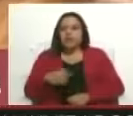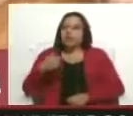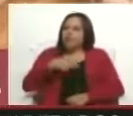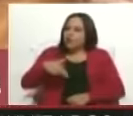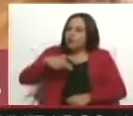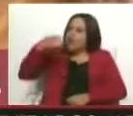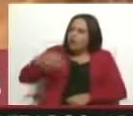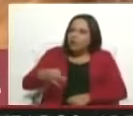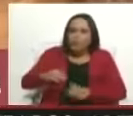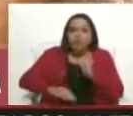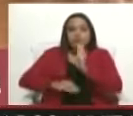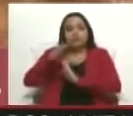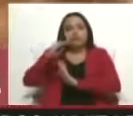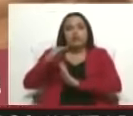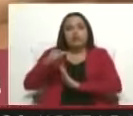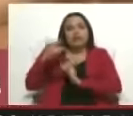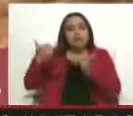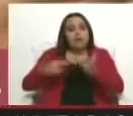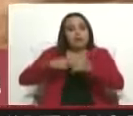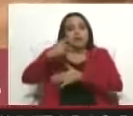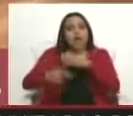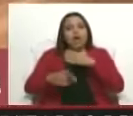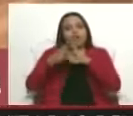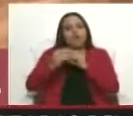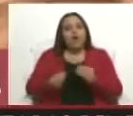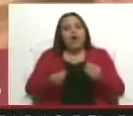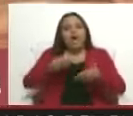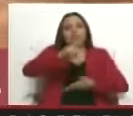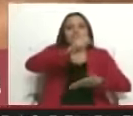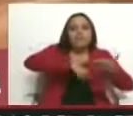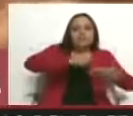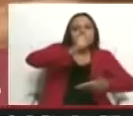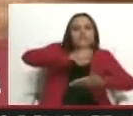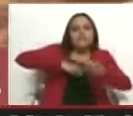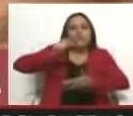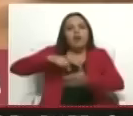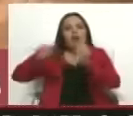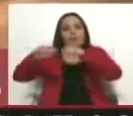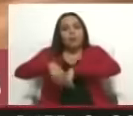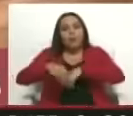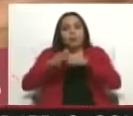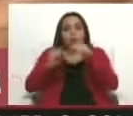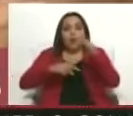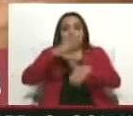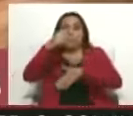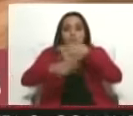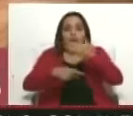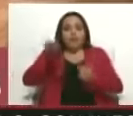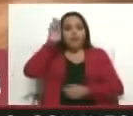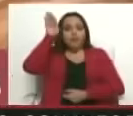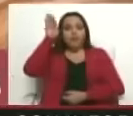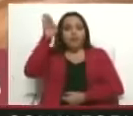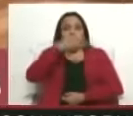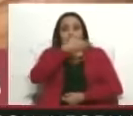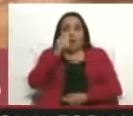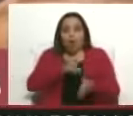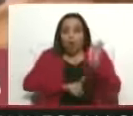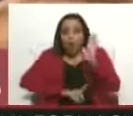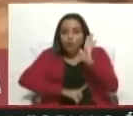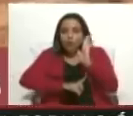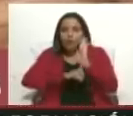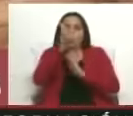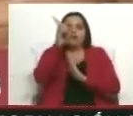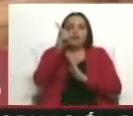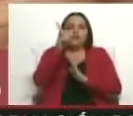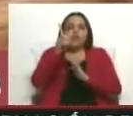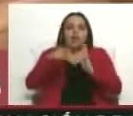que ya tenemos una planificación. Todos los acuerdos que estamos firmando, todos tienen un plan de proyección y de crecimiento de las